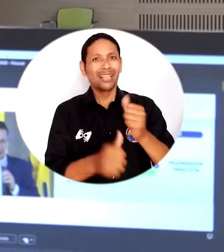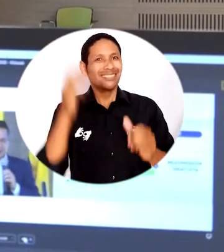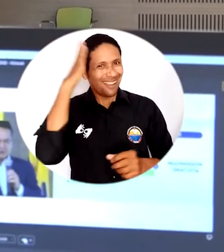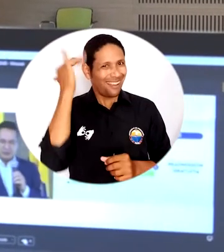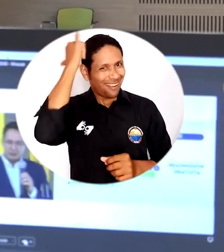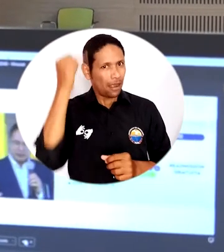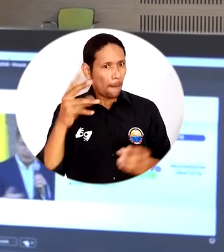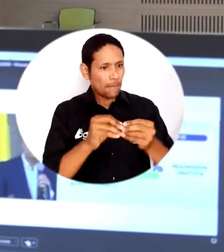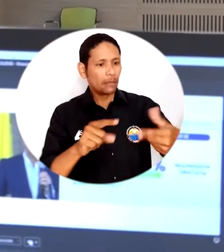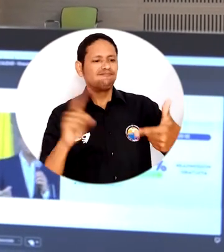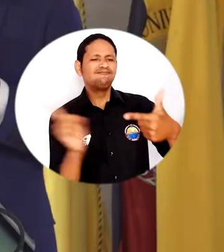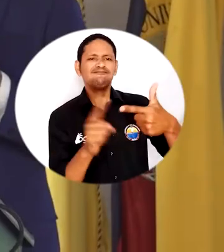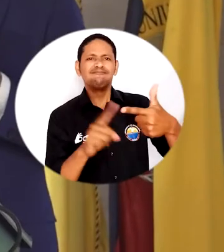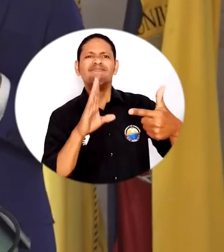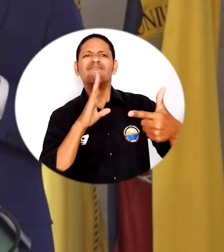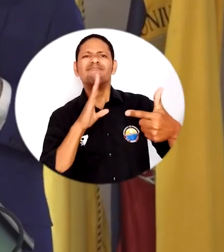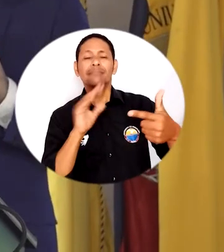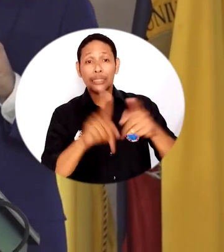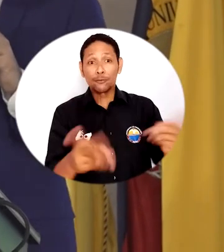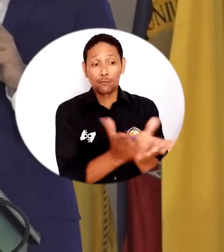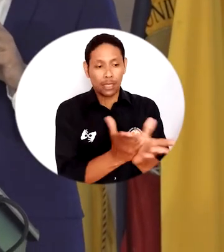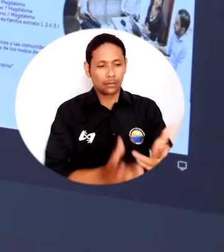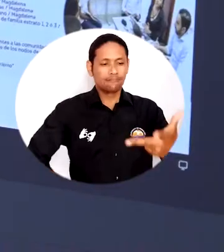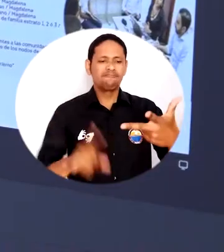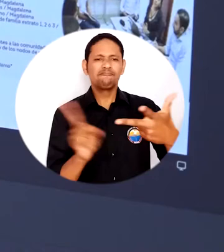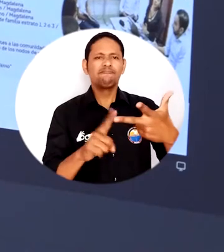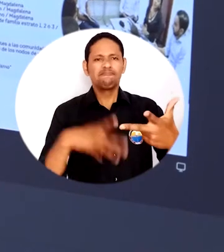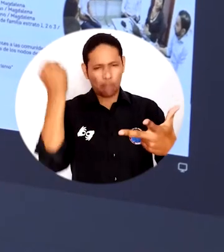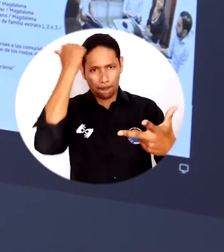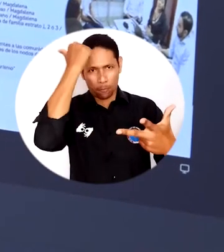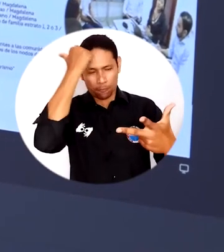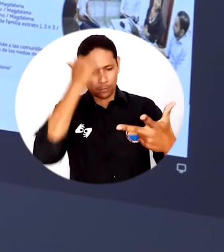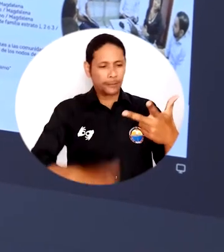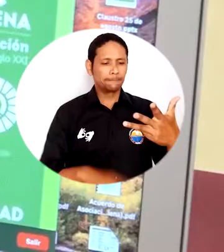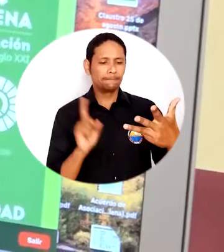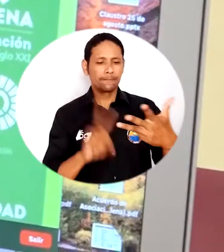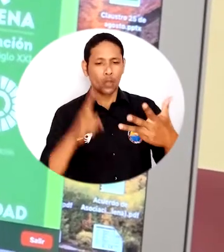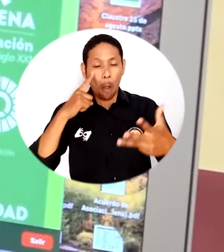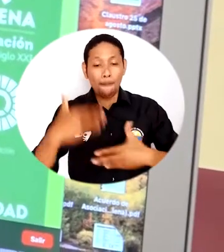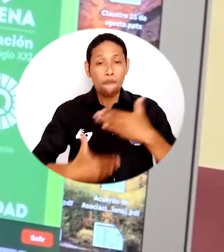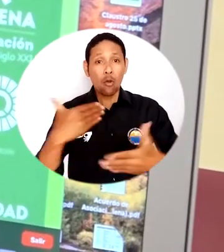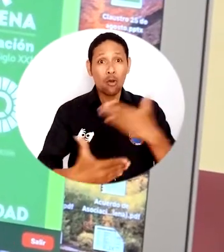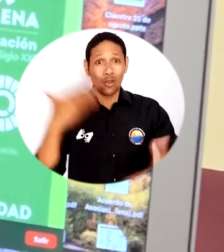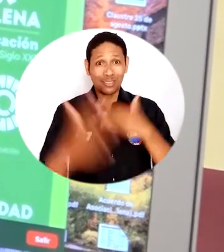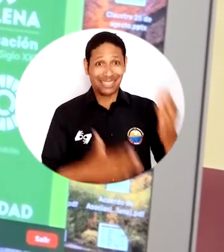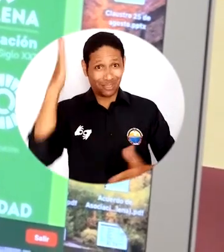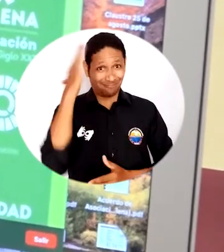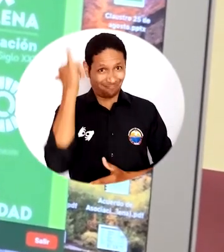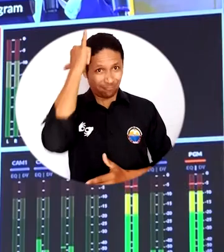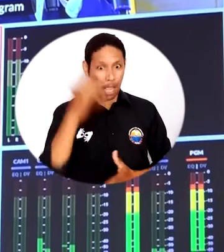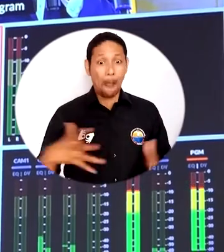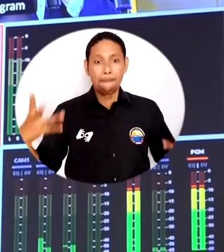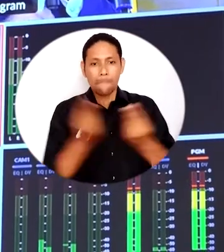reunión con la Vicerrectoría Académica, donde se expusieron el factor 2, que son los estudiantes, el factor 3, que son los profesores, y el factor 4,